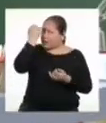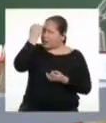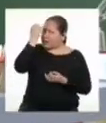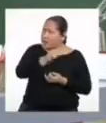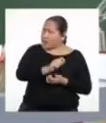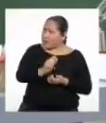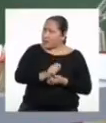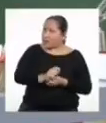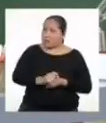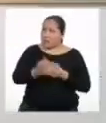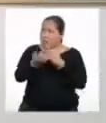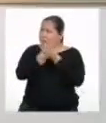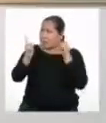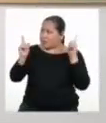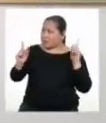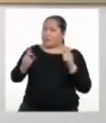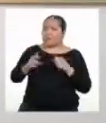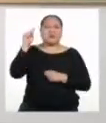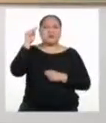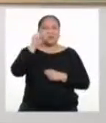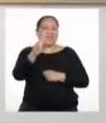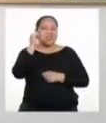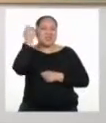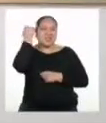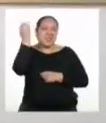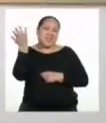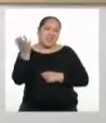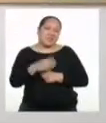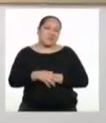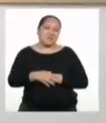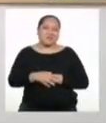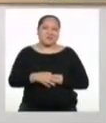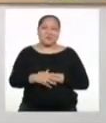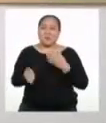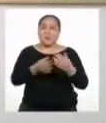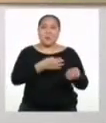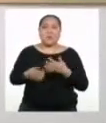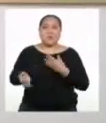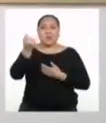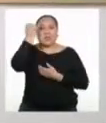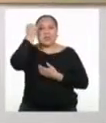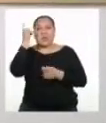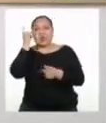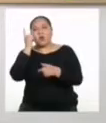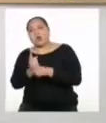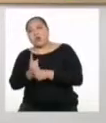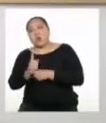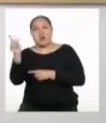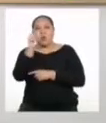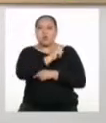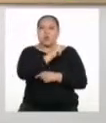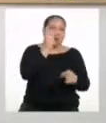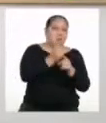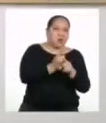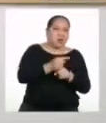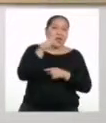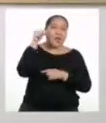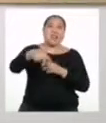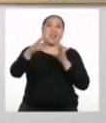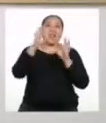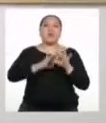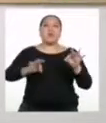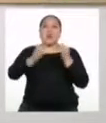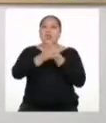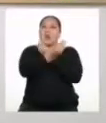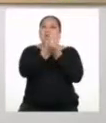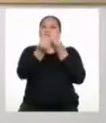se nos ocurra? ¿Libre nomás? Esa es justo la lógica. No importa si nuestra idea es correcta o no. No, aquí lo importante es tener